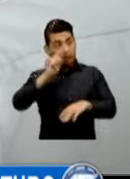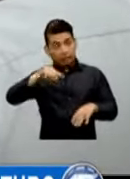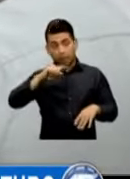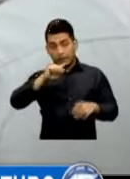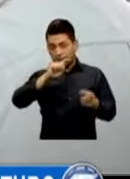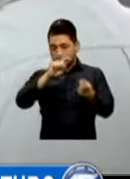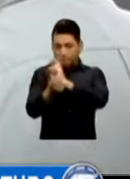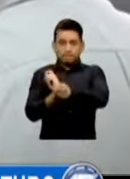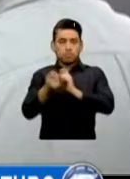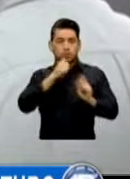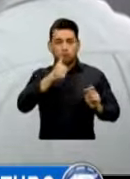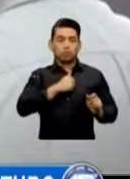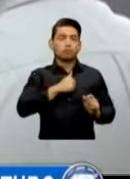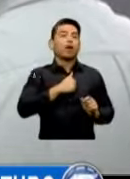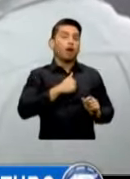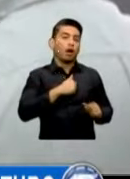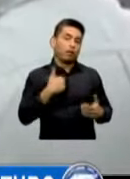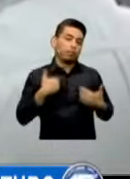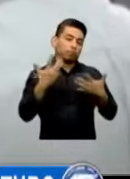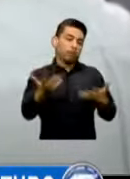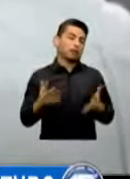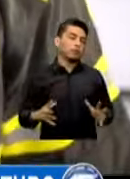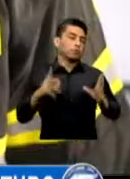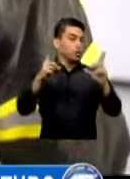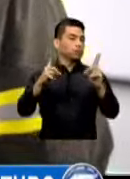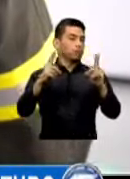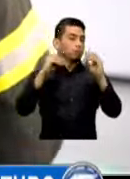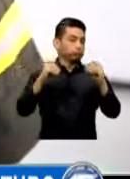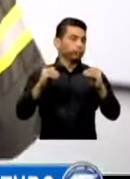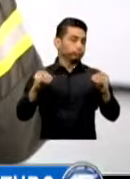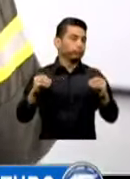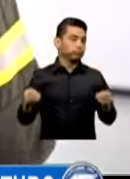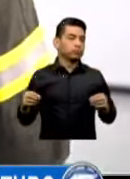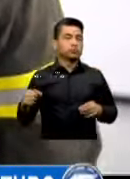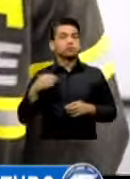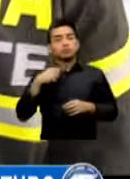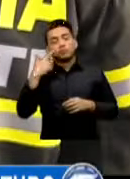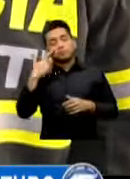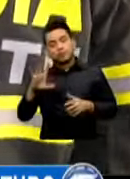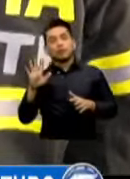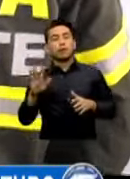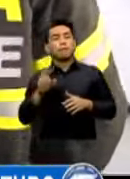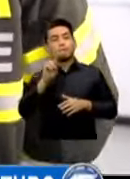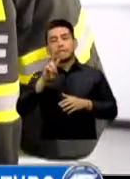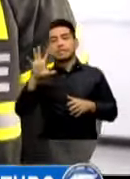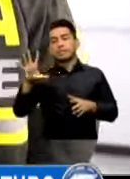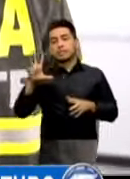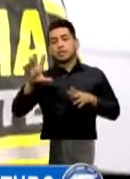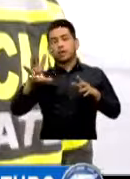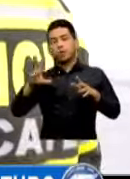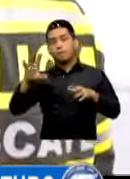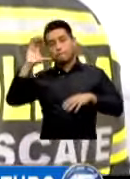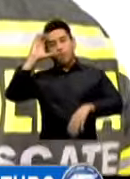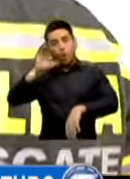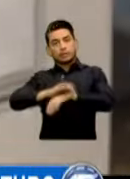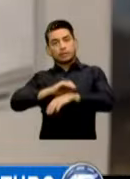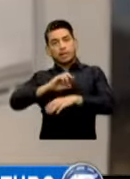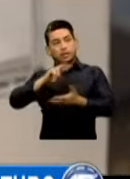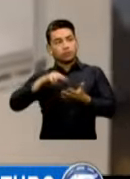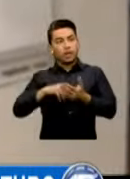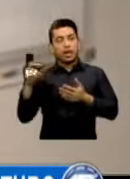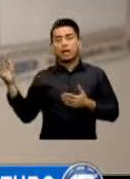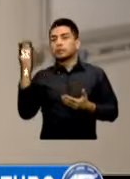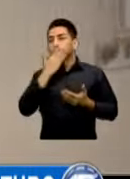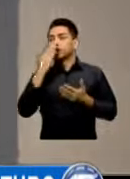Mencionarle Un Par De Ejemplos Tenemos Un Plan Piloto Con 25 Policías Estudiando Inglés En Instituto Guatemalteco Americano Ya